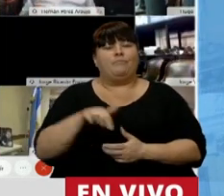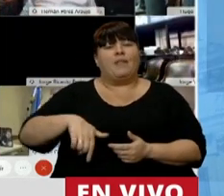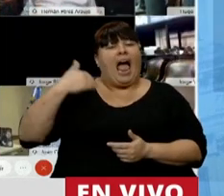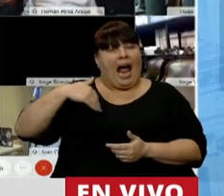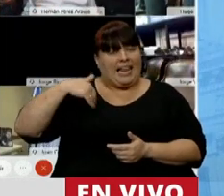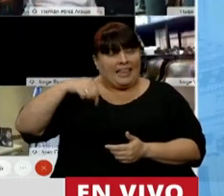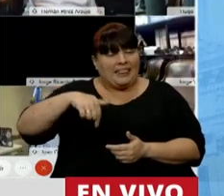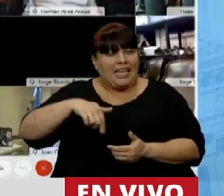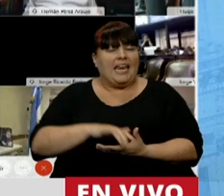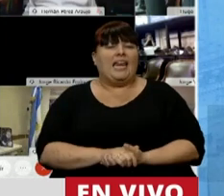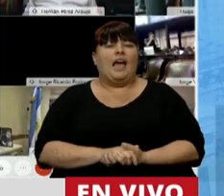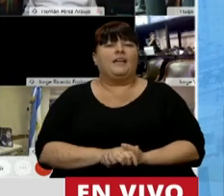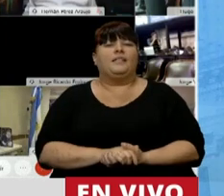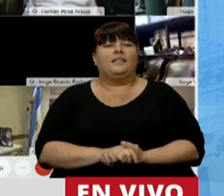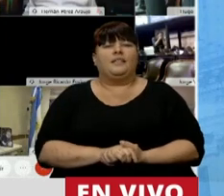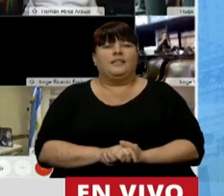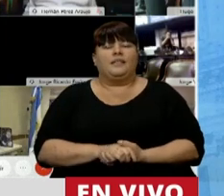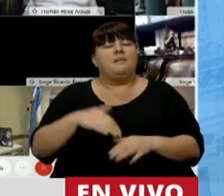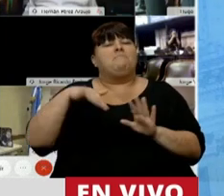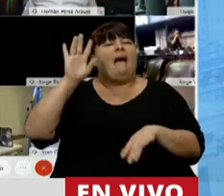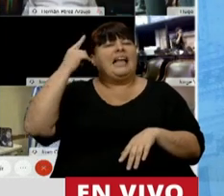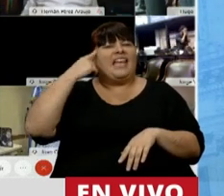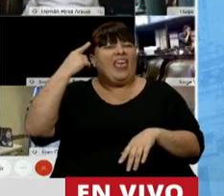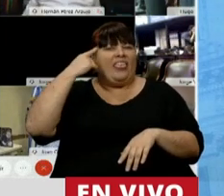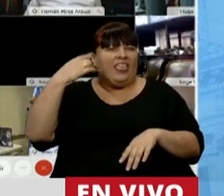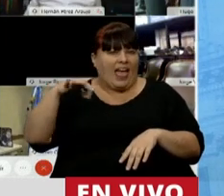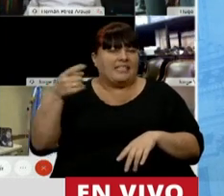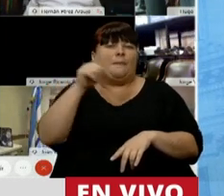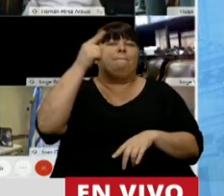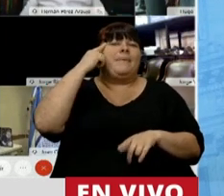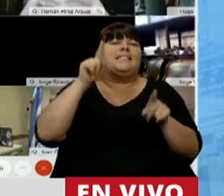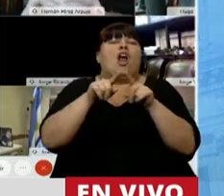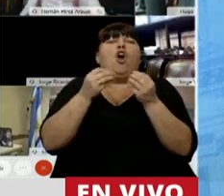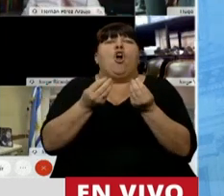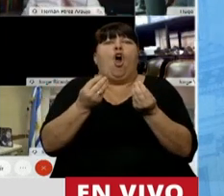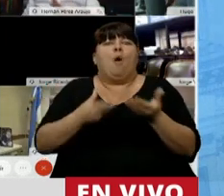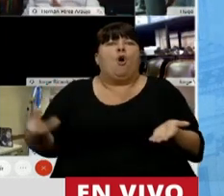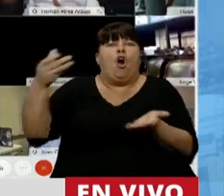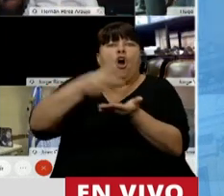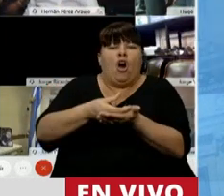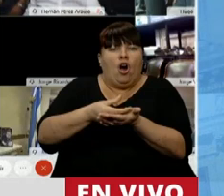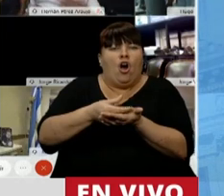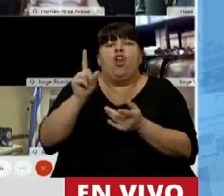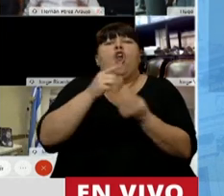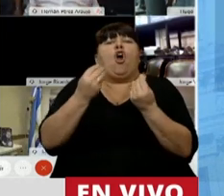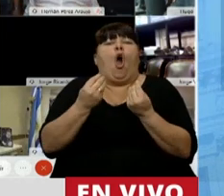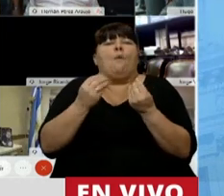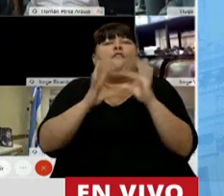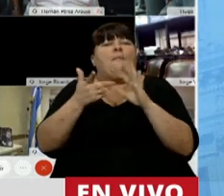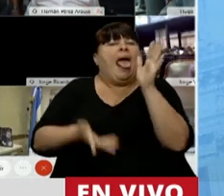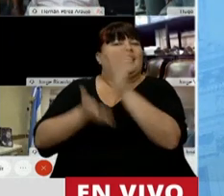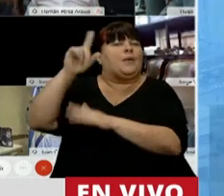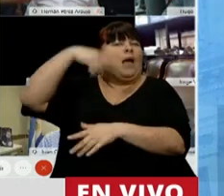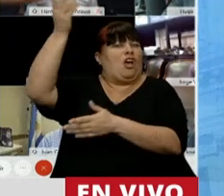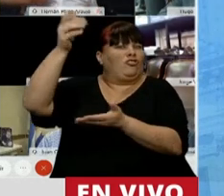Argentina de hoy, se recurre a tener más ideas, de pensar cómo hacemos invertir, no cómo hacemos para que se